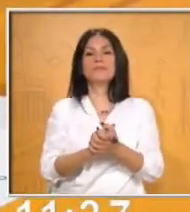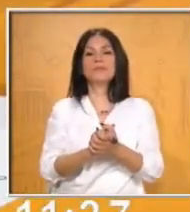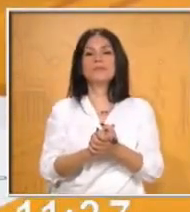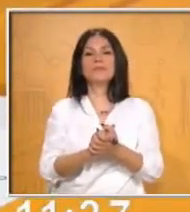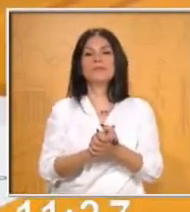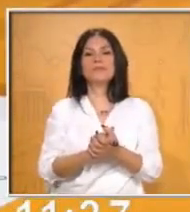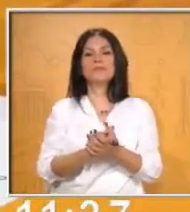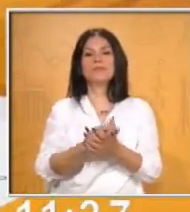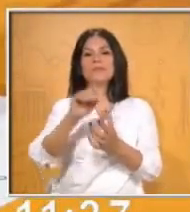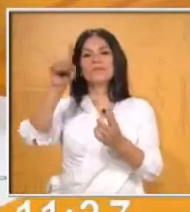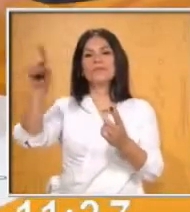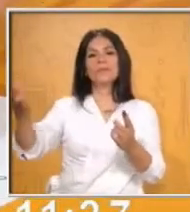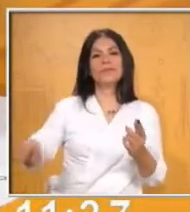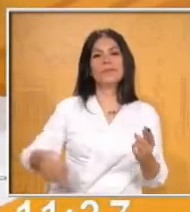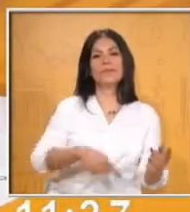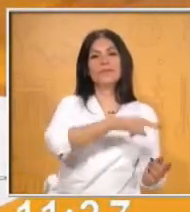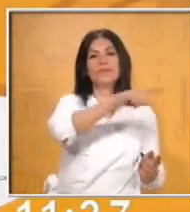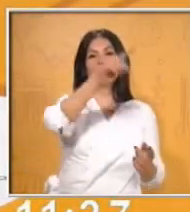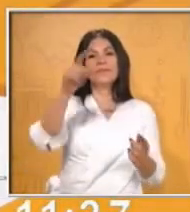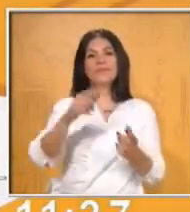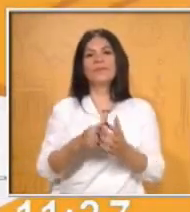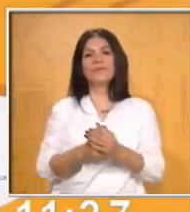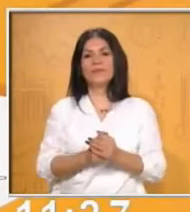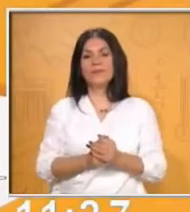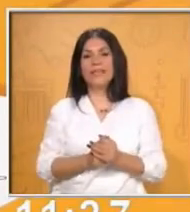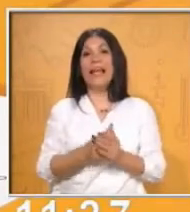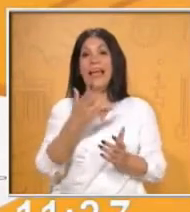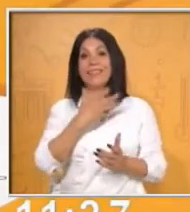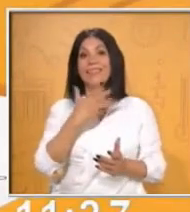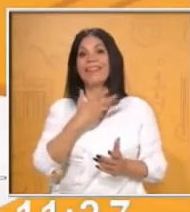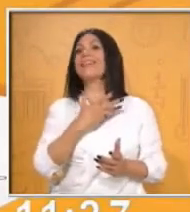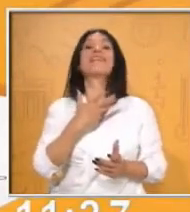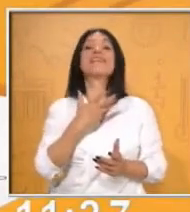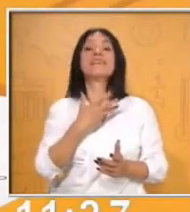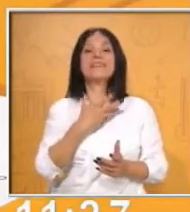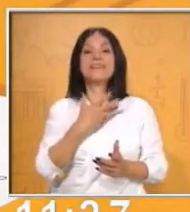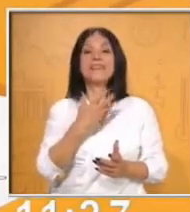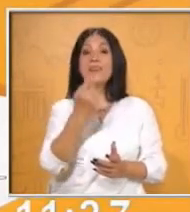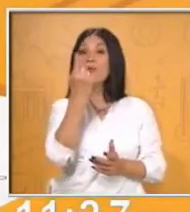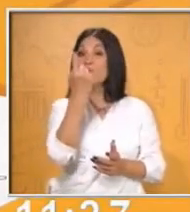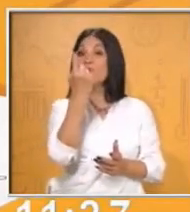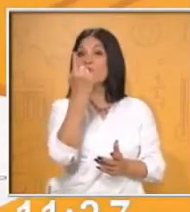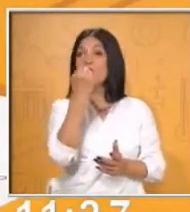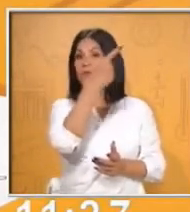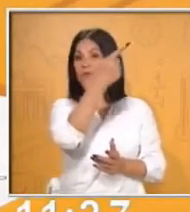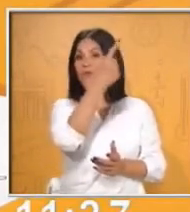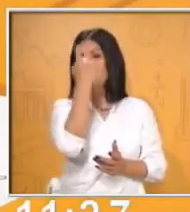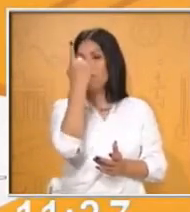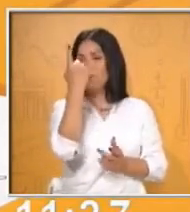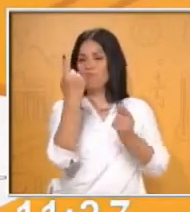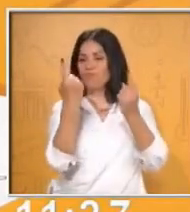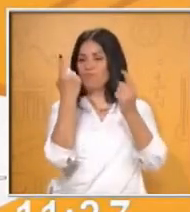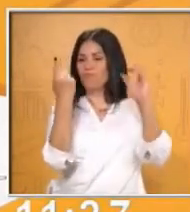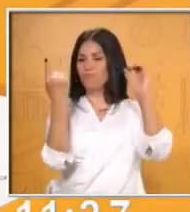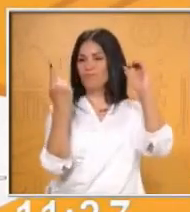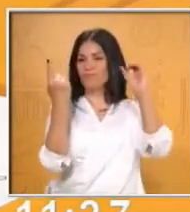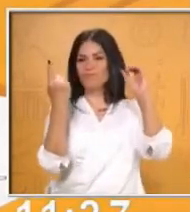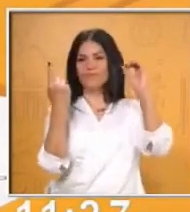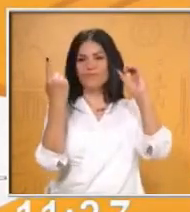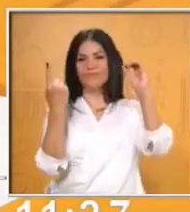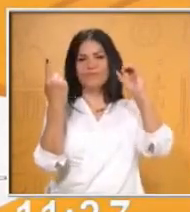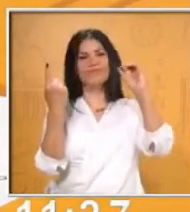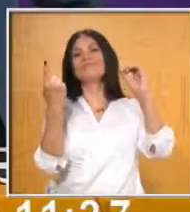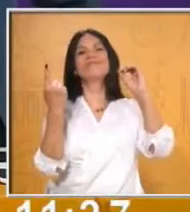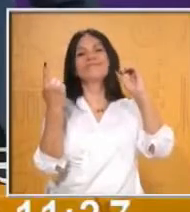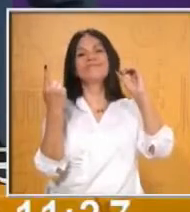Nayarit, voy a regresar hasta San Luis Potosí. Ya di mi primera vuelta. Así es. El maestro ya